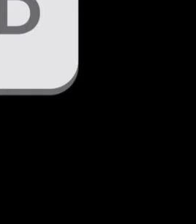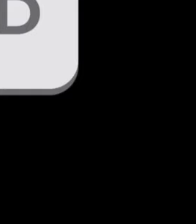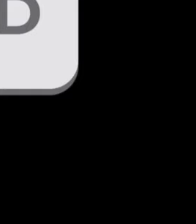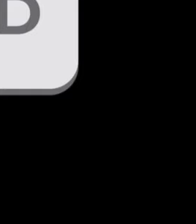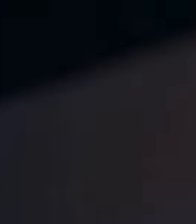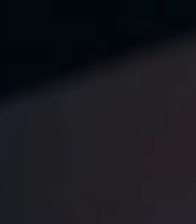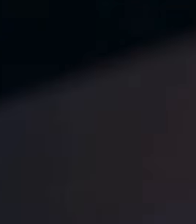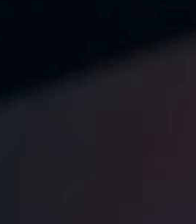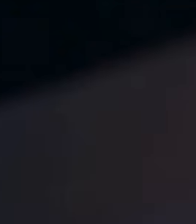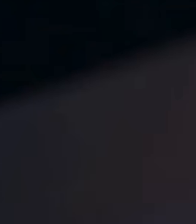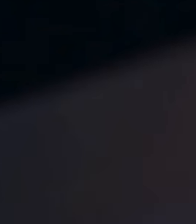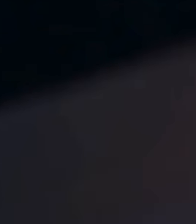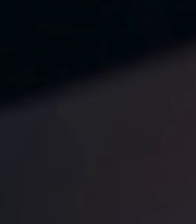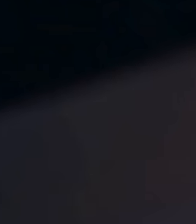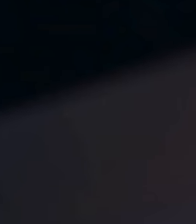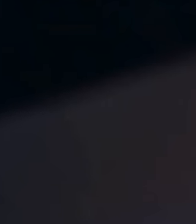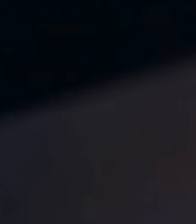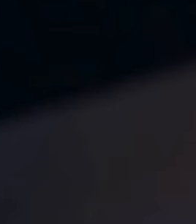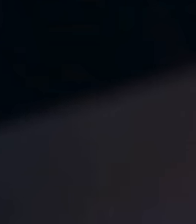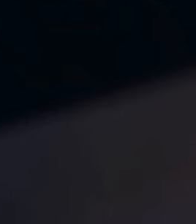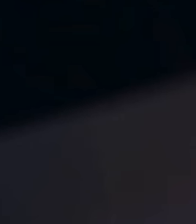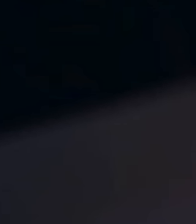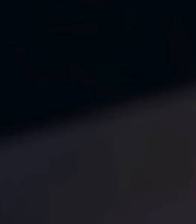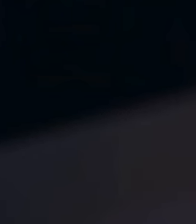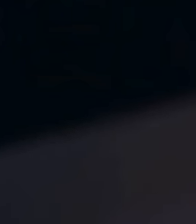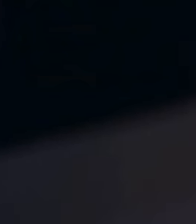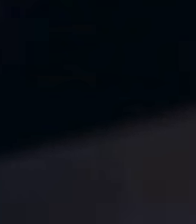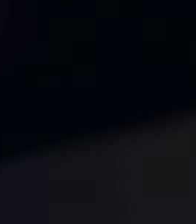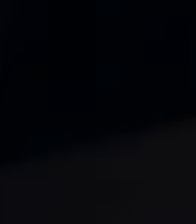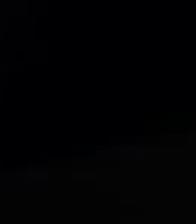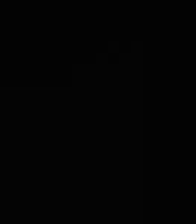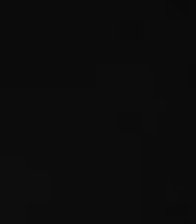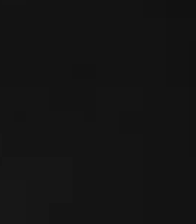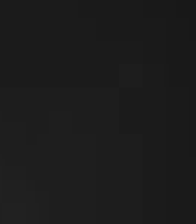comenta. Gracias, nos vemos en el siguiente video.